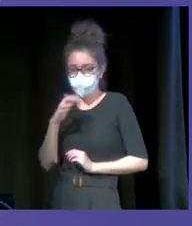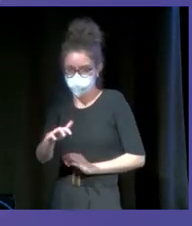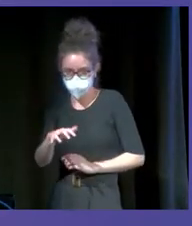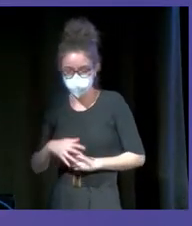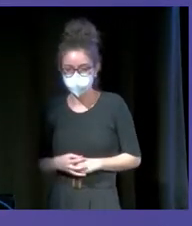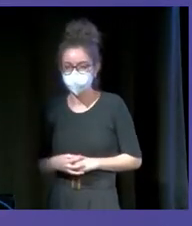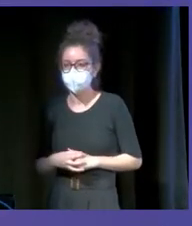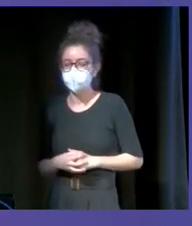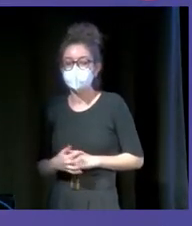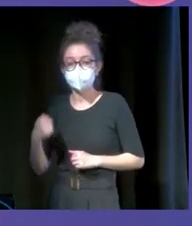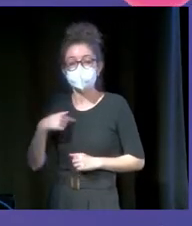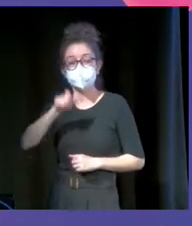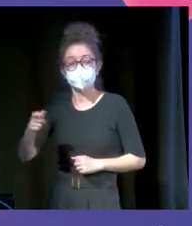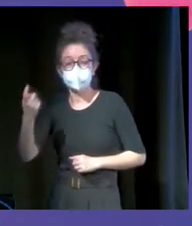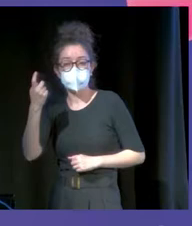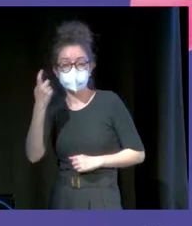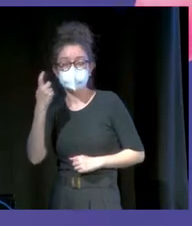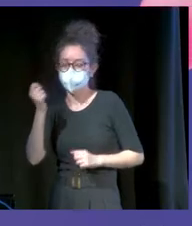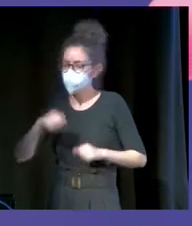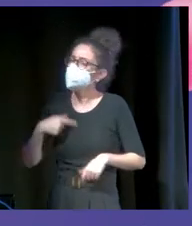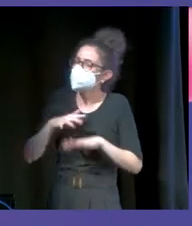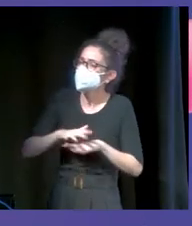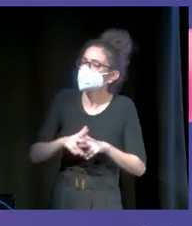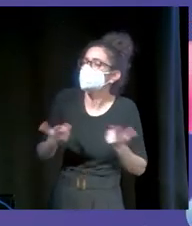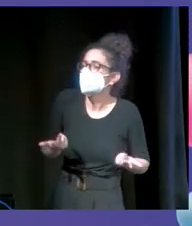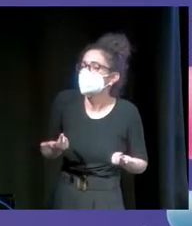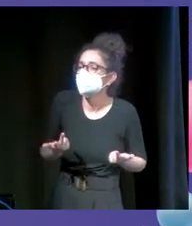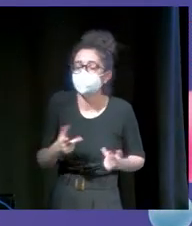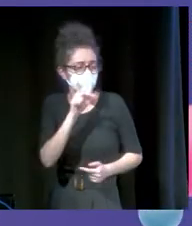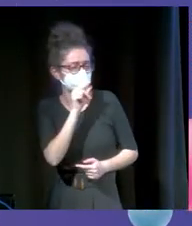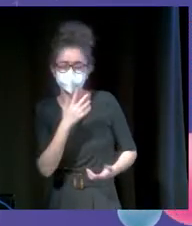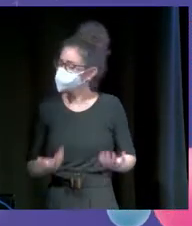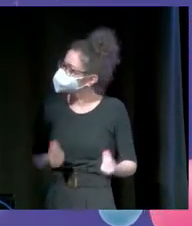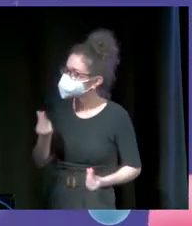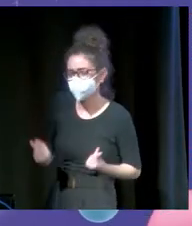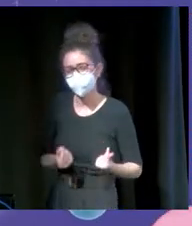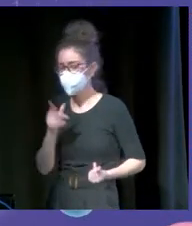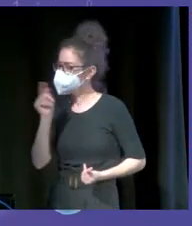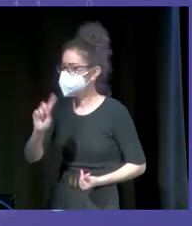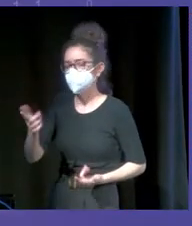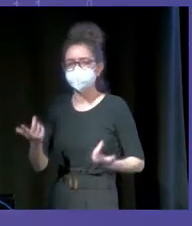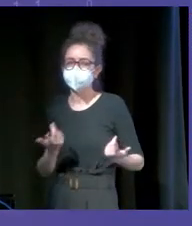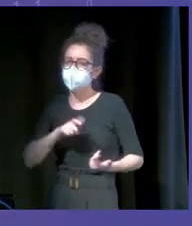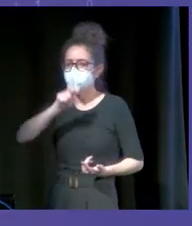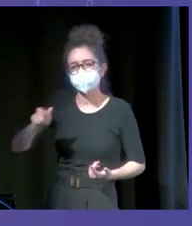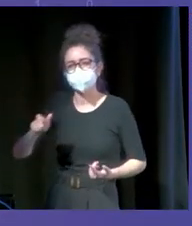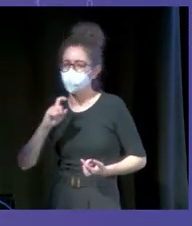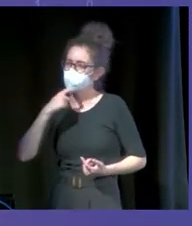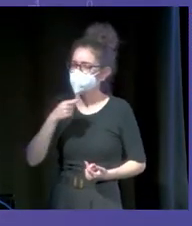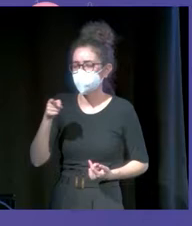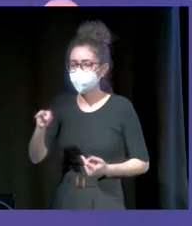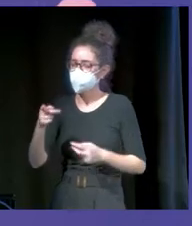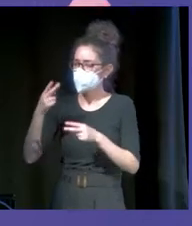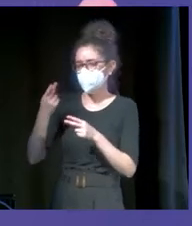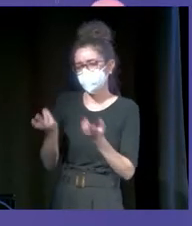Entonces, yo hice caso a mis alumnos y les pregunté, oye, ¿qué red social me hago? Me hago Twitter y me dijeron, Twitter no, hay mucho hater y tú eres muy políticamente